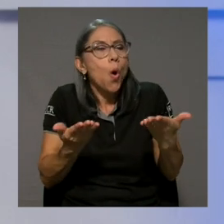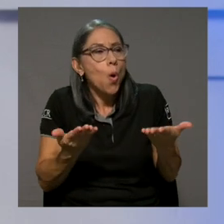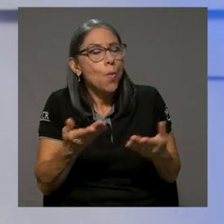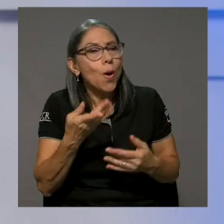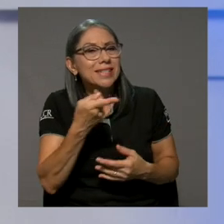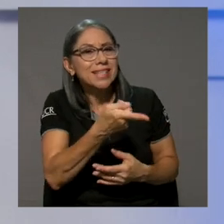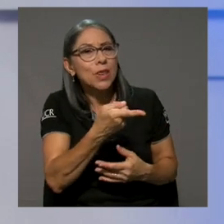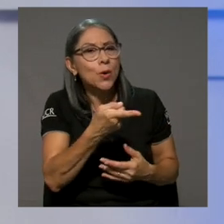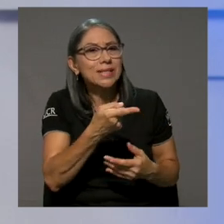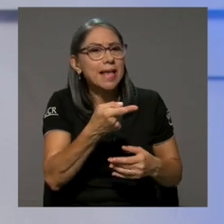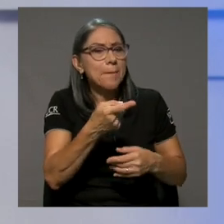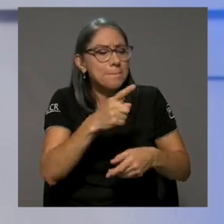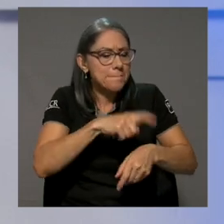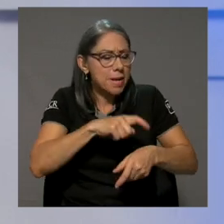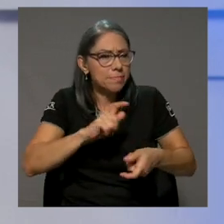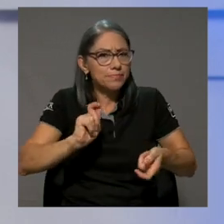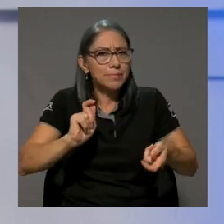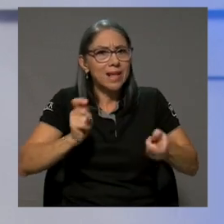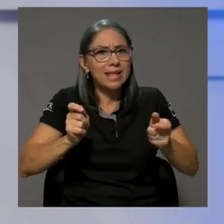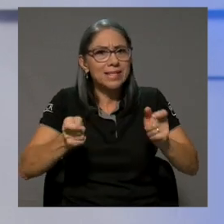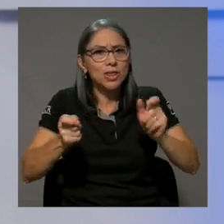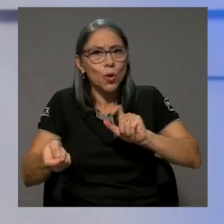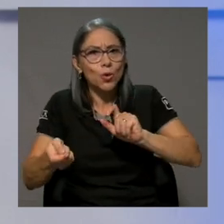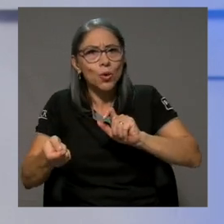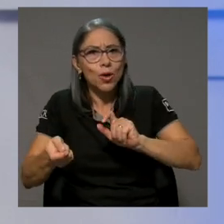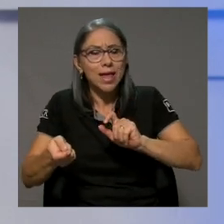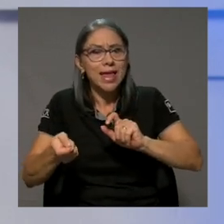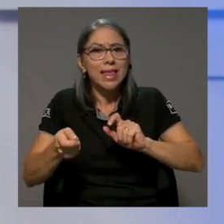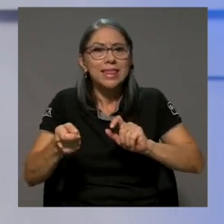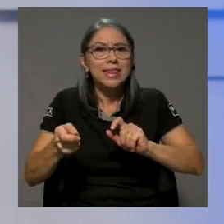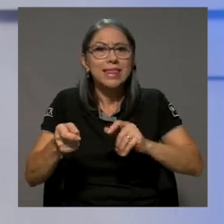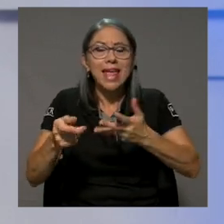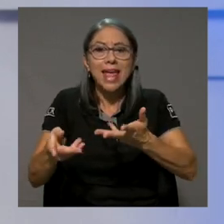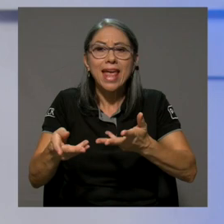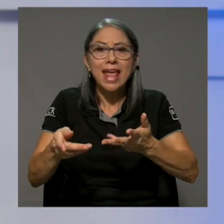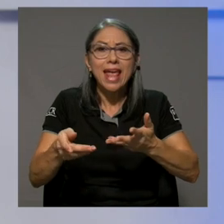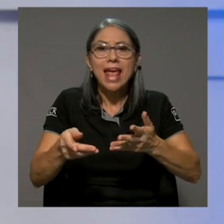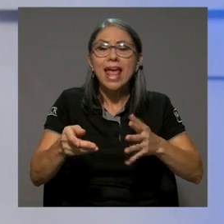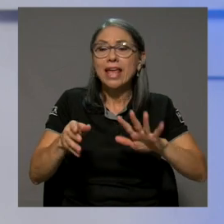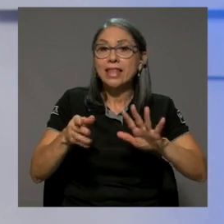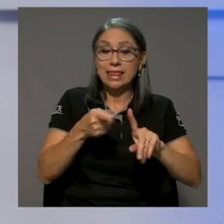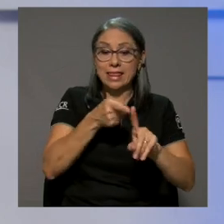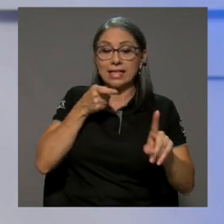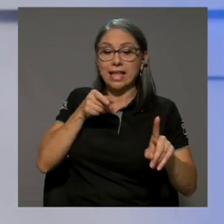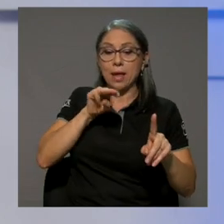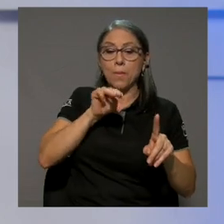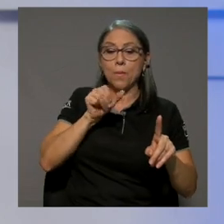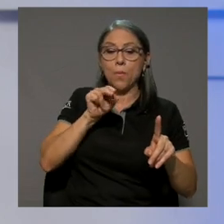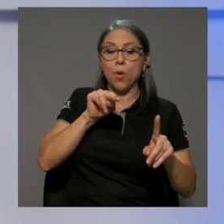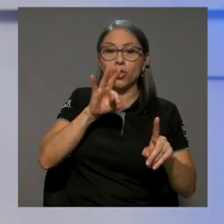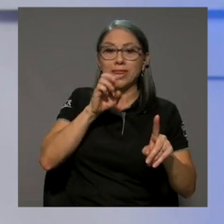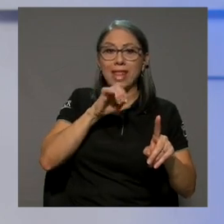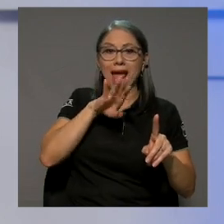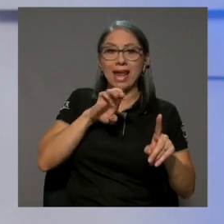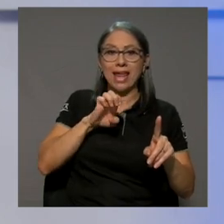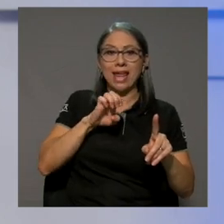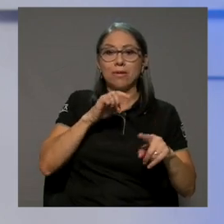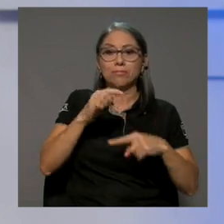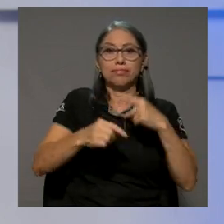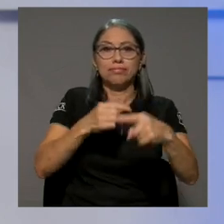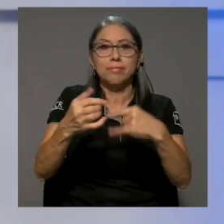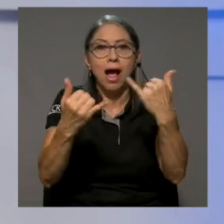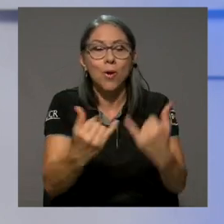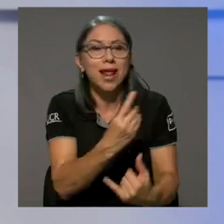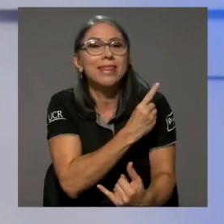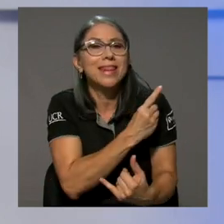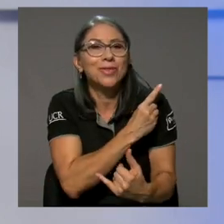esa transición, digamos, de la postproducción o del montaje, digamos, a tu faceta